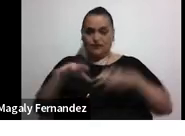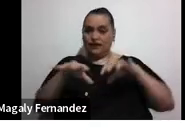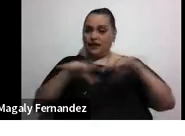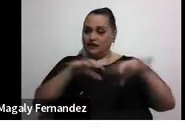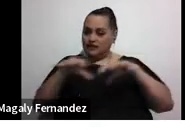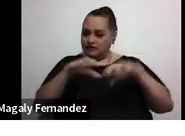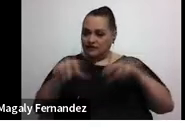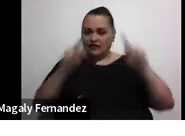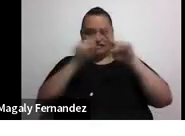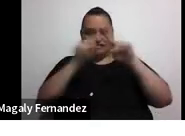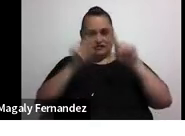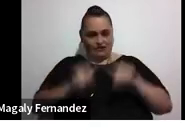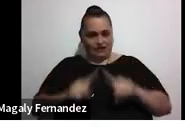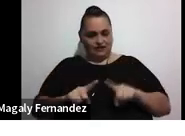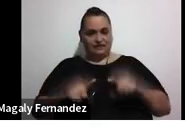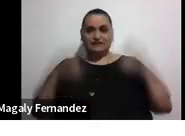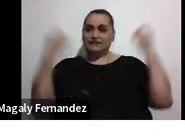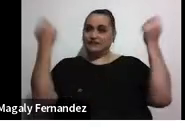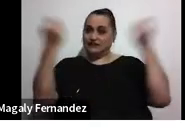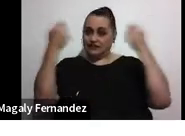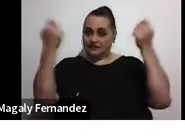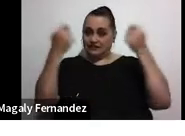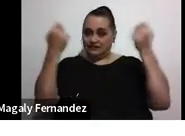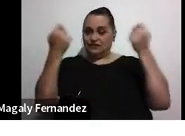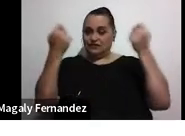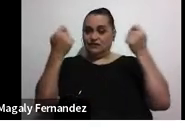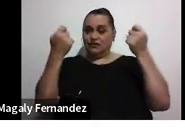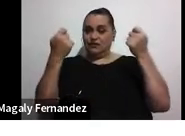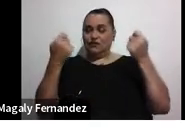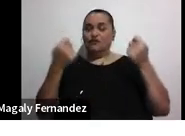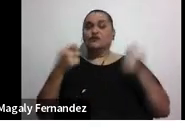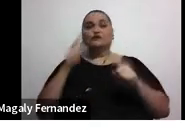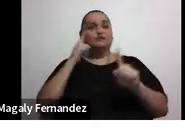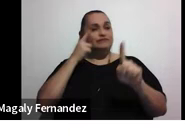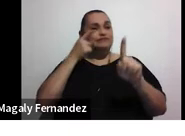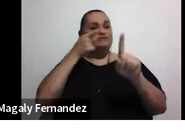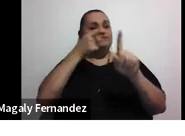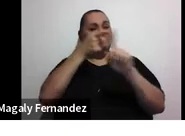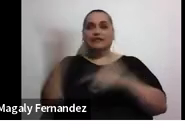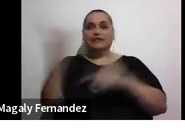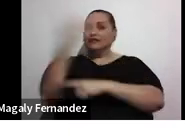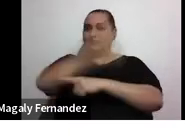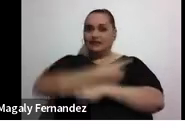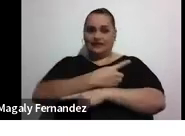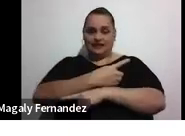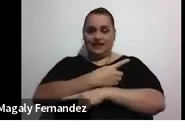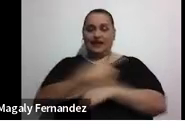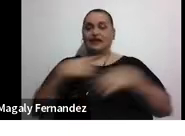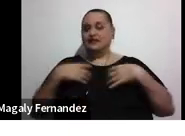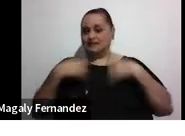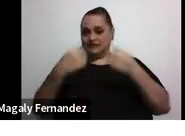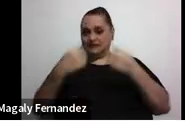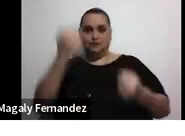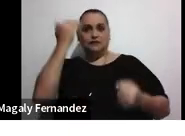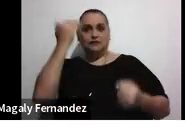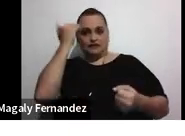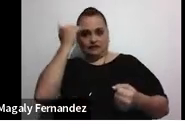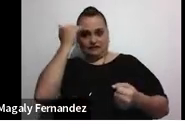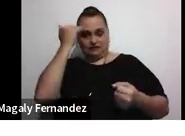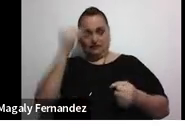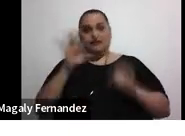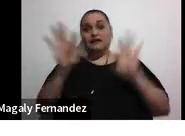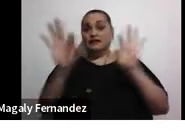en el marco de la celebración, conmemoración del día de la salud mental. Así que les